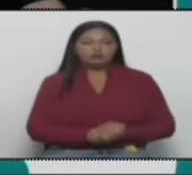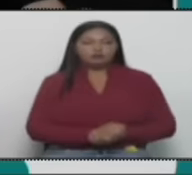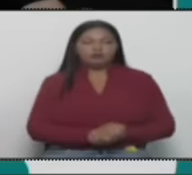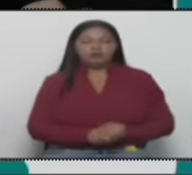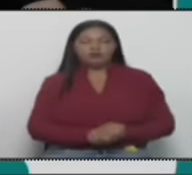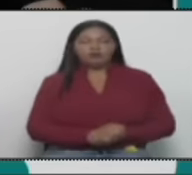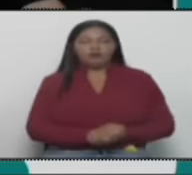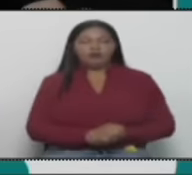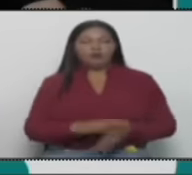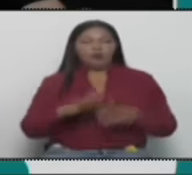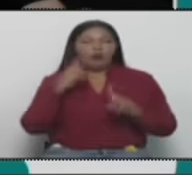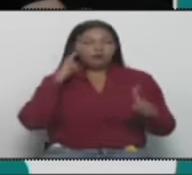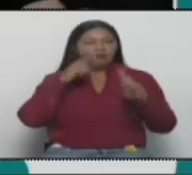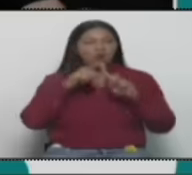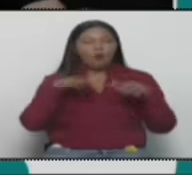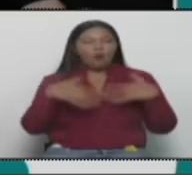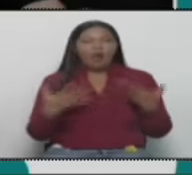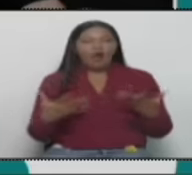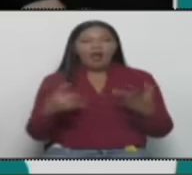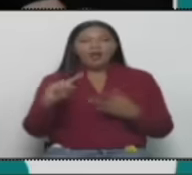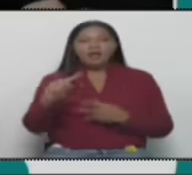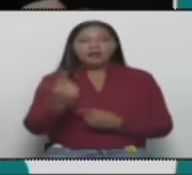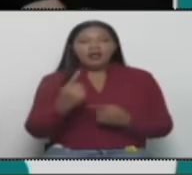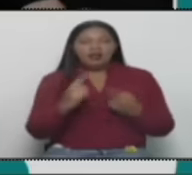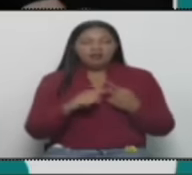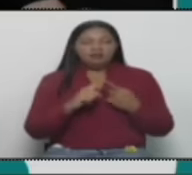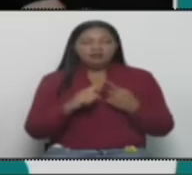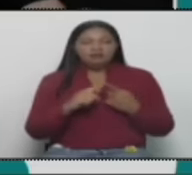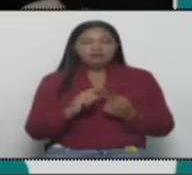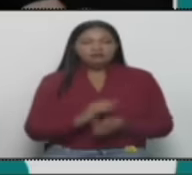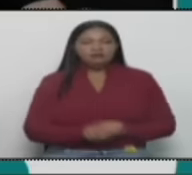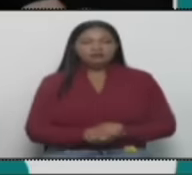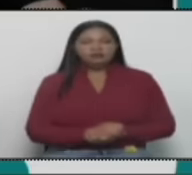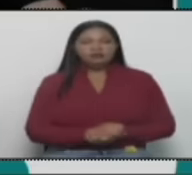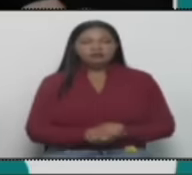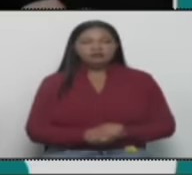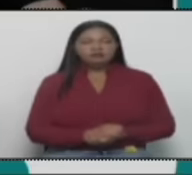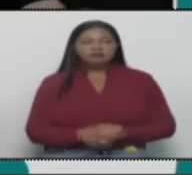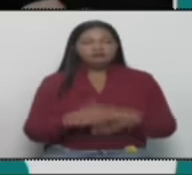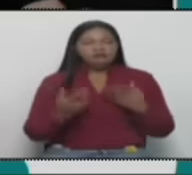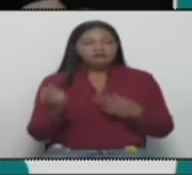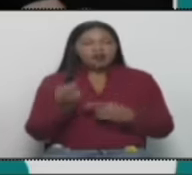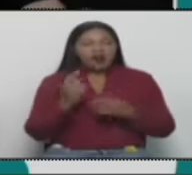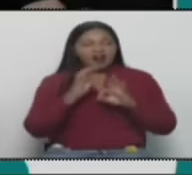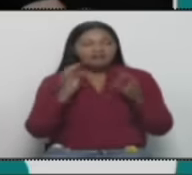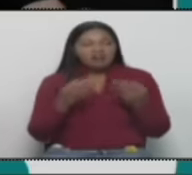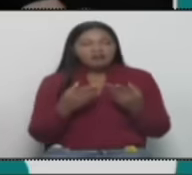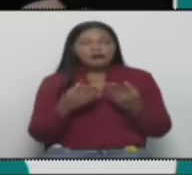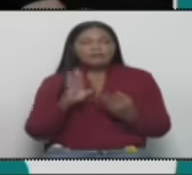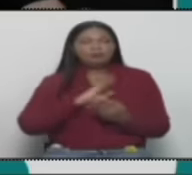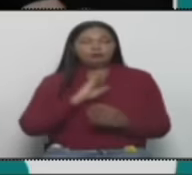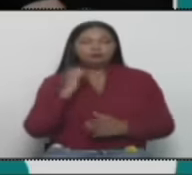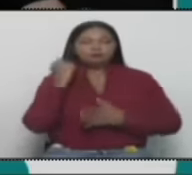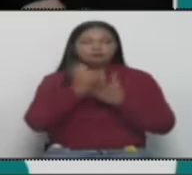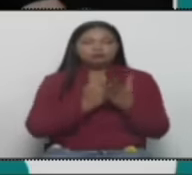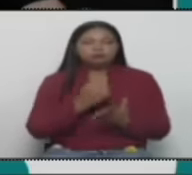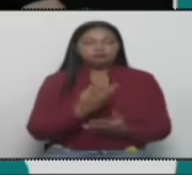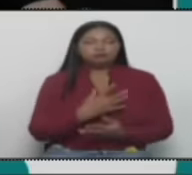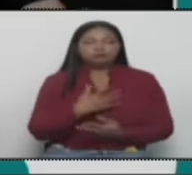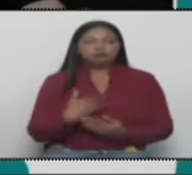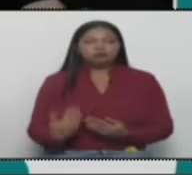¿cuál es el objeto? En primer lugar, no se trata de una autoimpugnación,